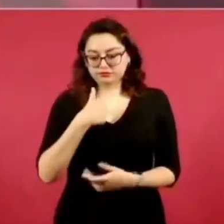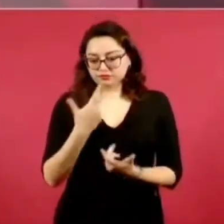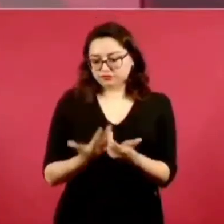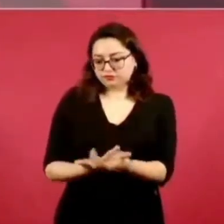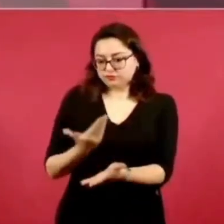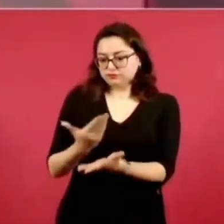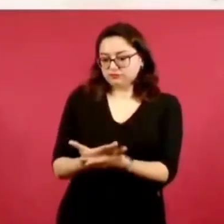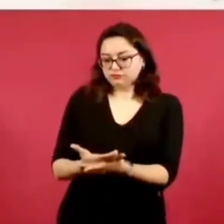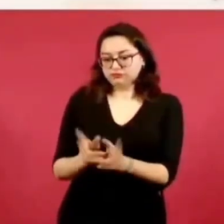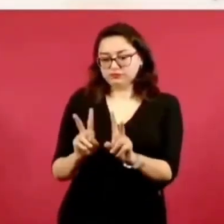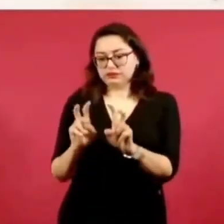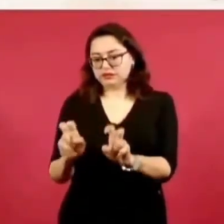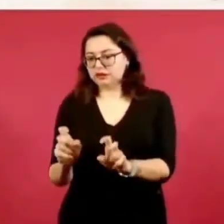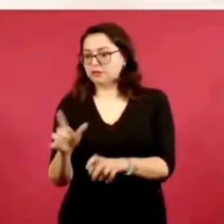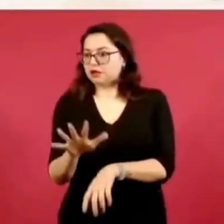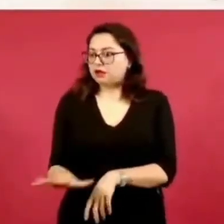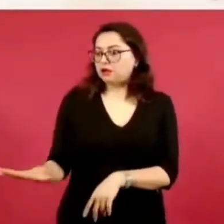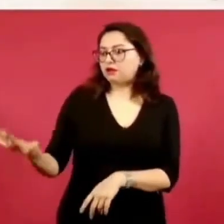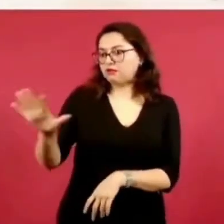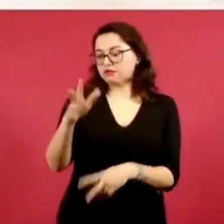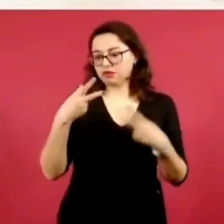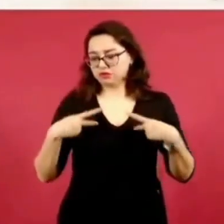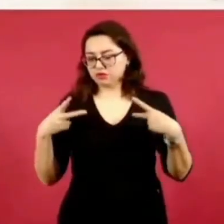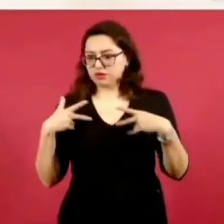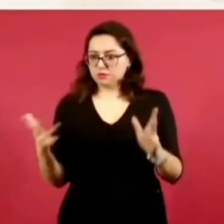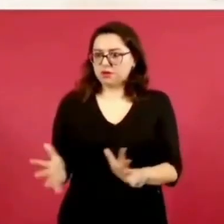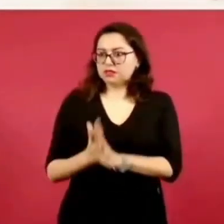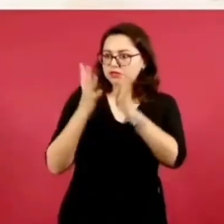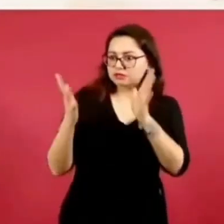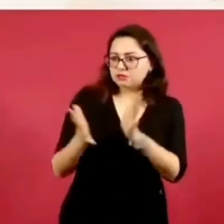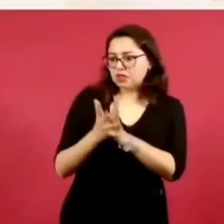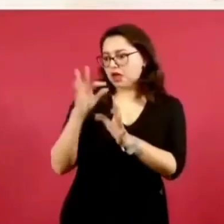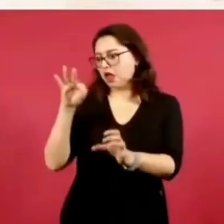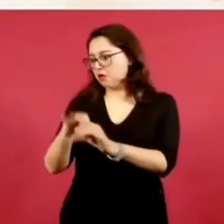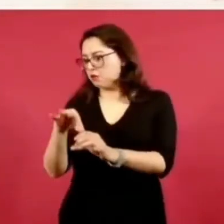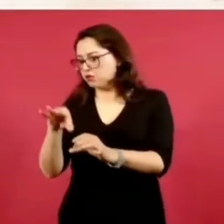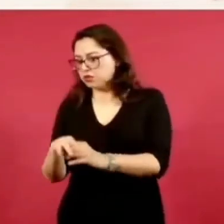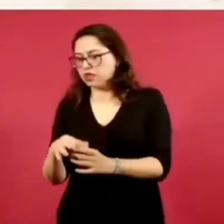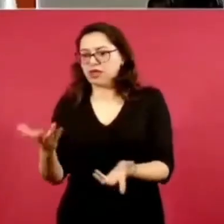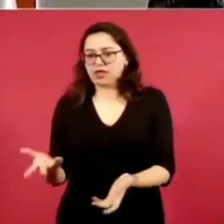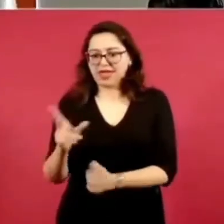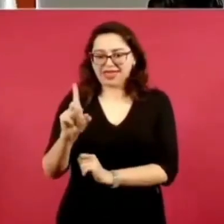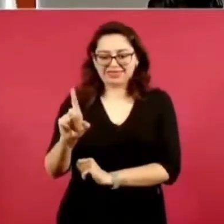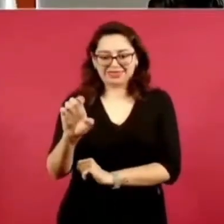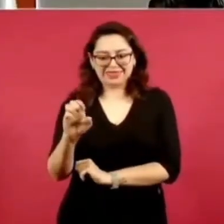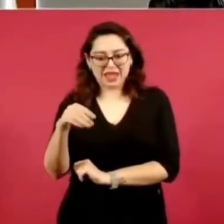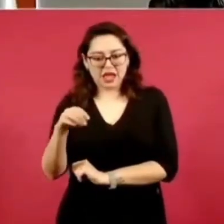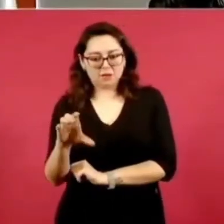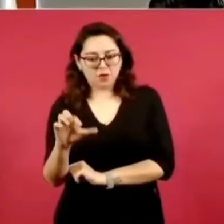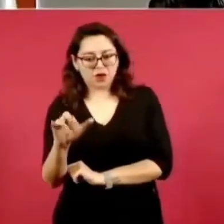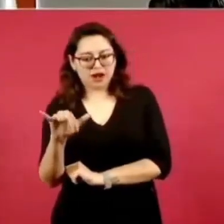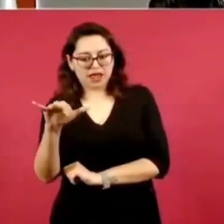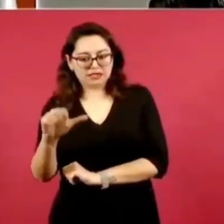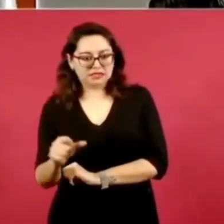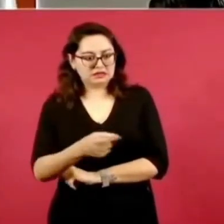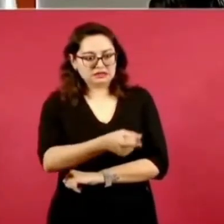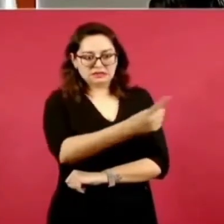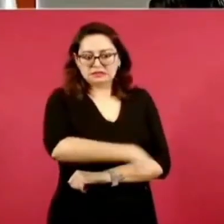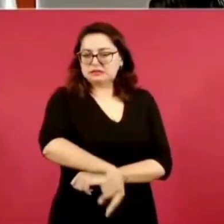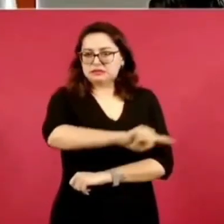participativa hablan de que la gente no sabe de esto.